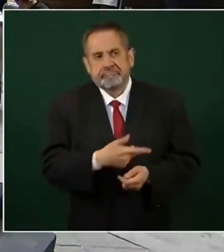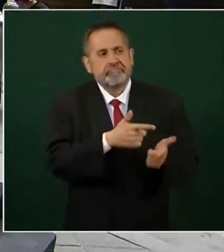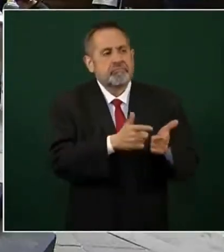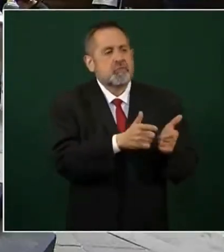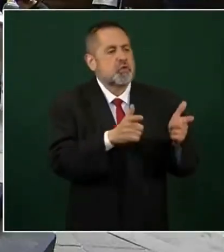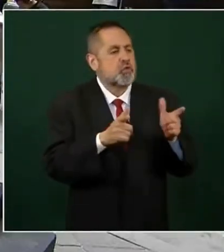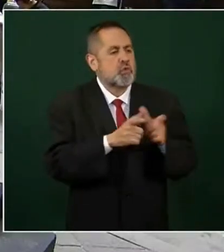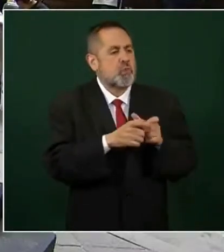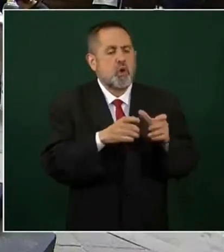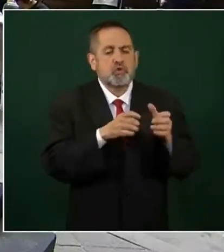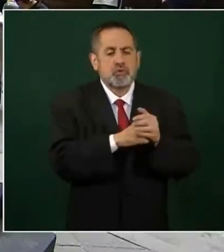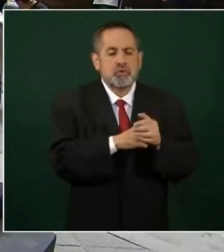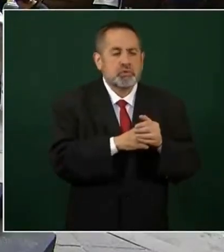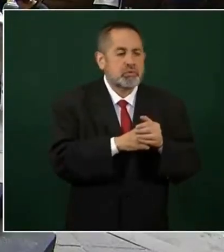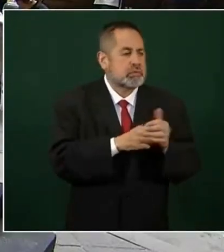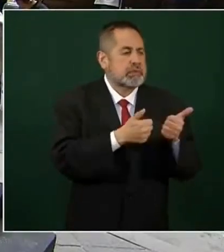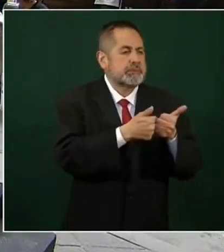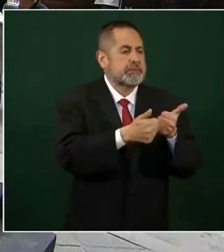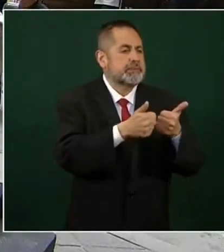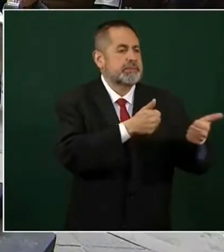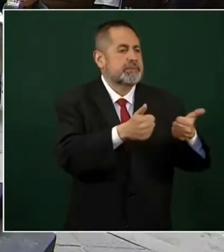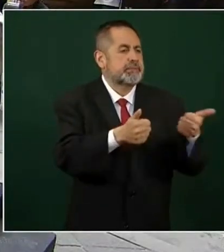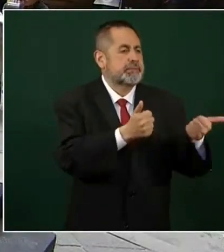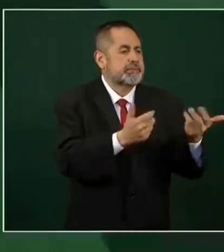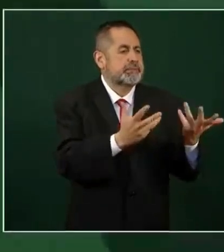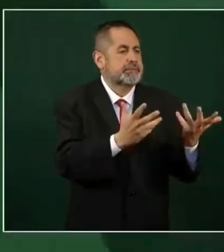falanges del conservadurismo?